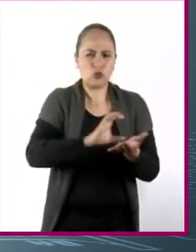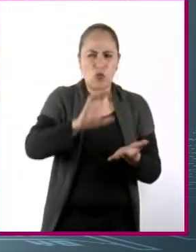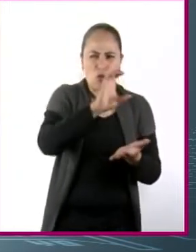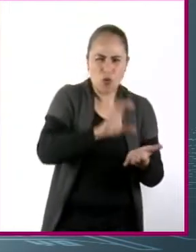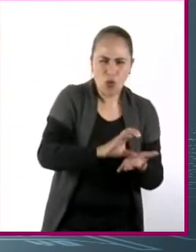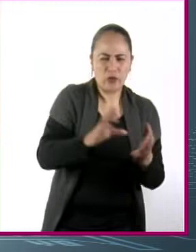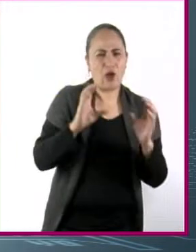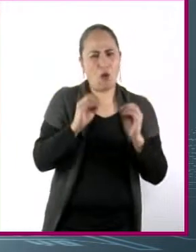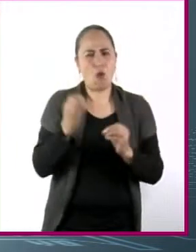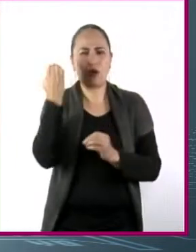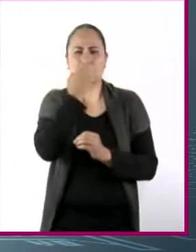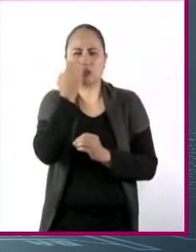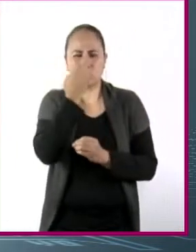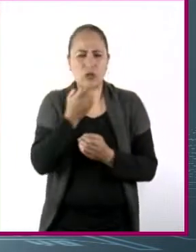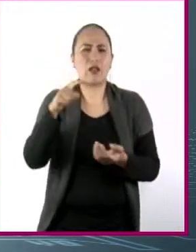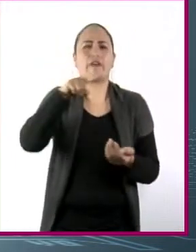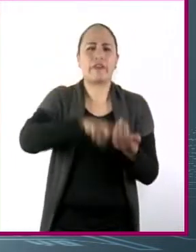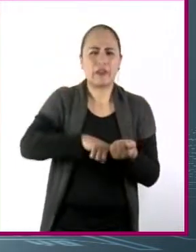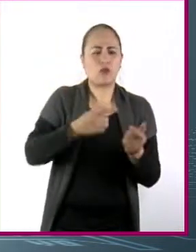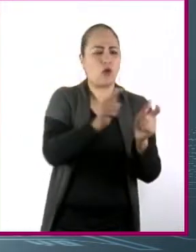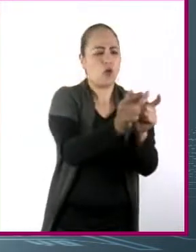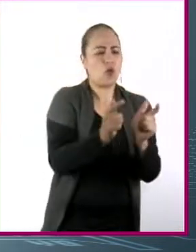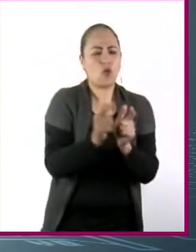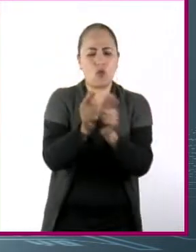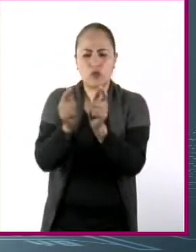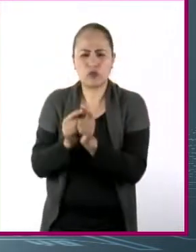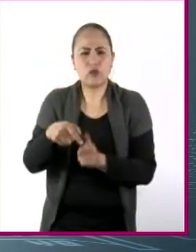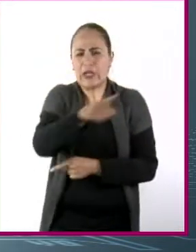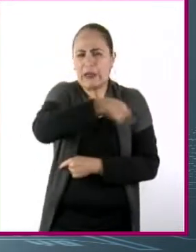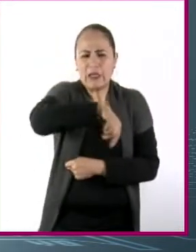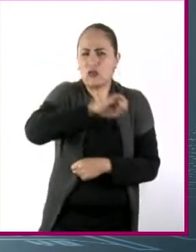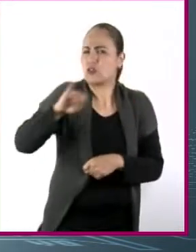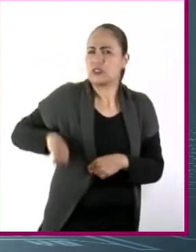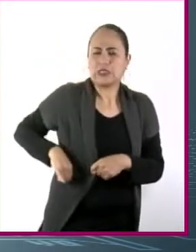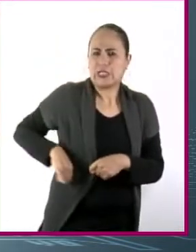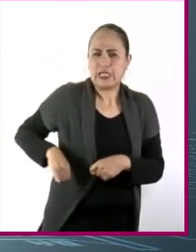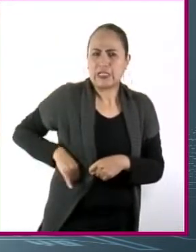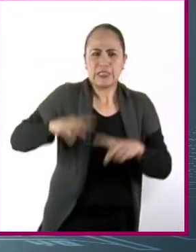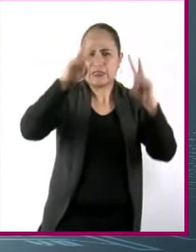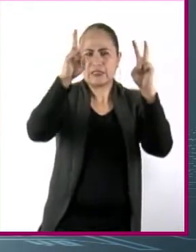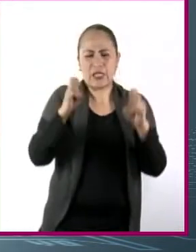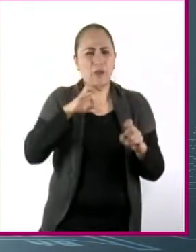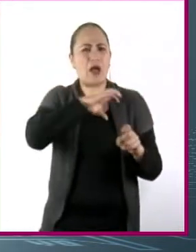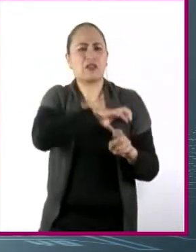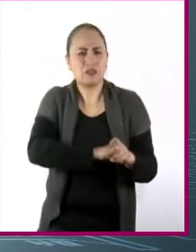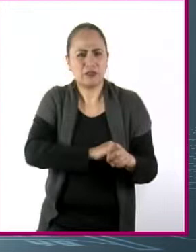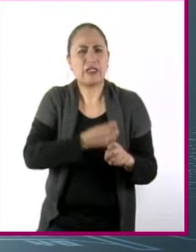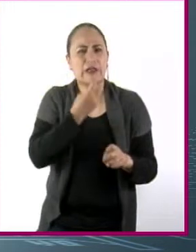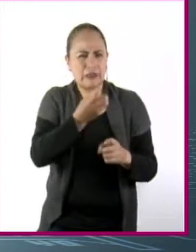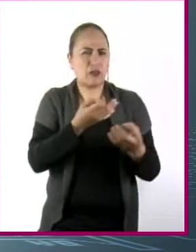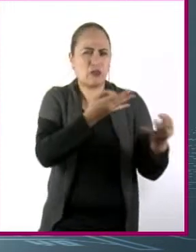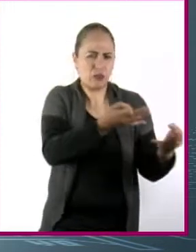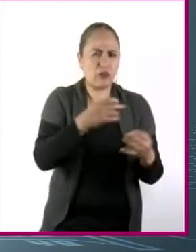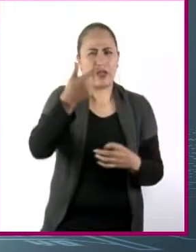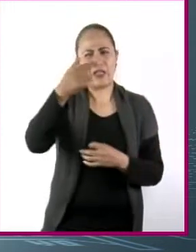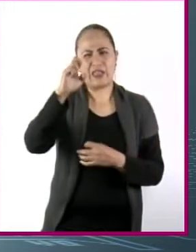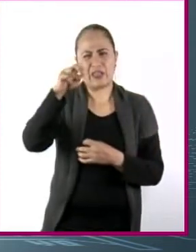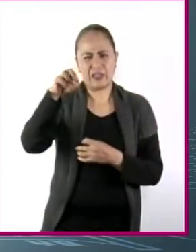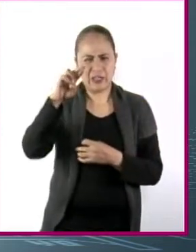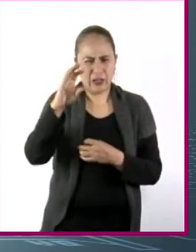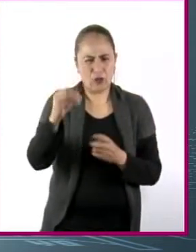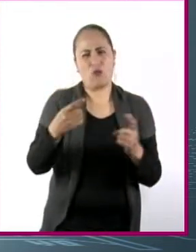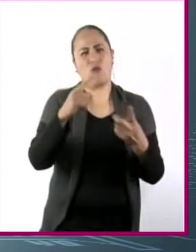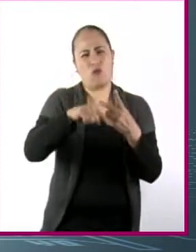en sus escuelas, como qué agrupaciones están trabajando temas que ustedes son afines, ¿no? Pueden ser temas de género, pueden ser temas